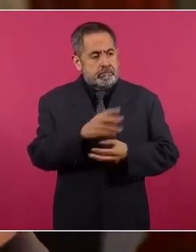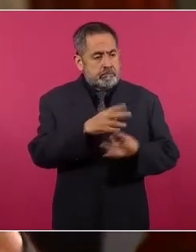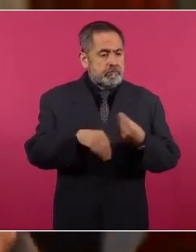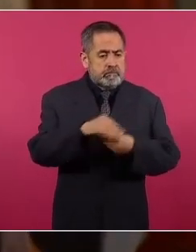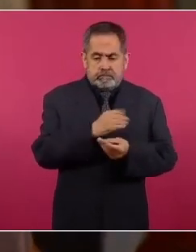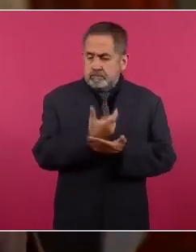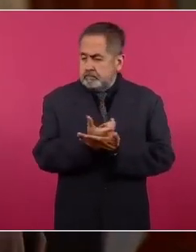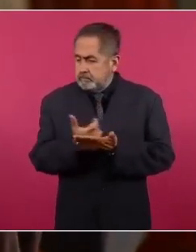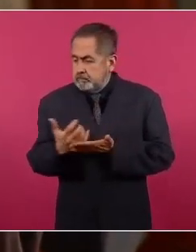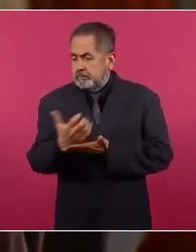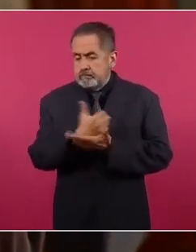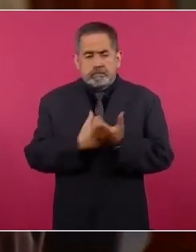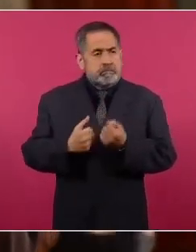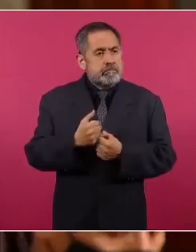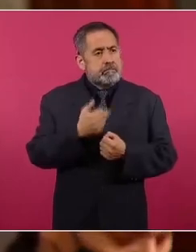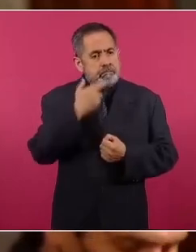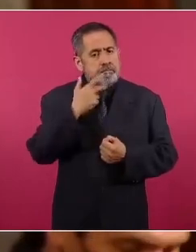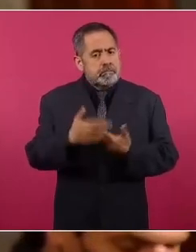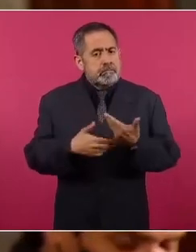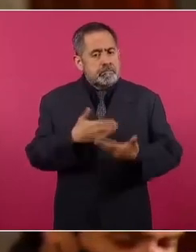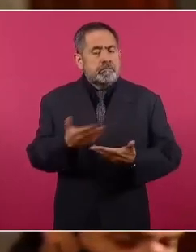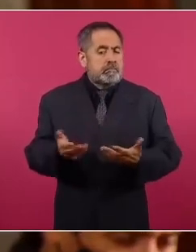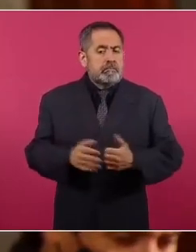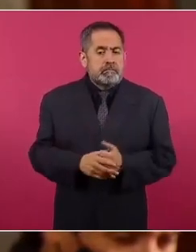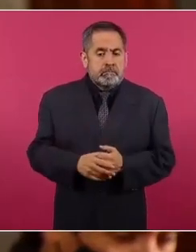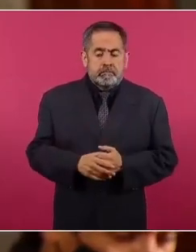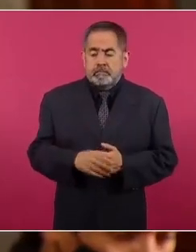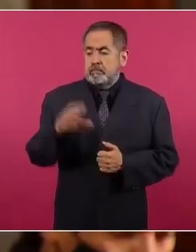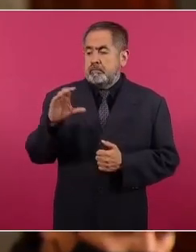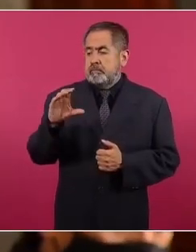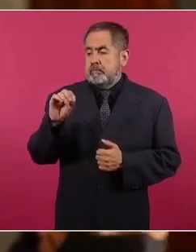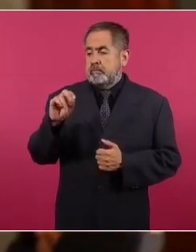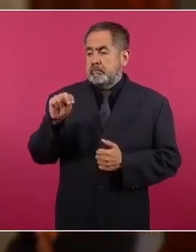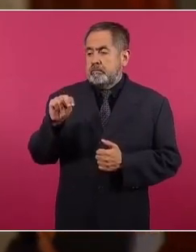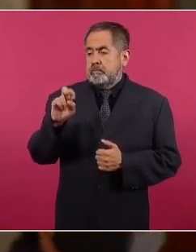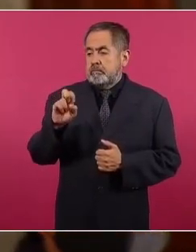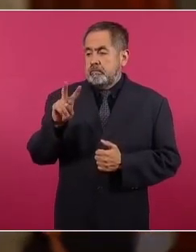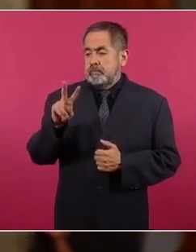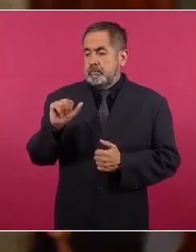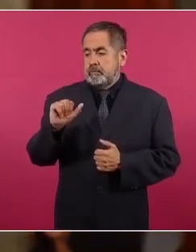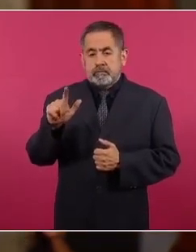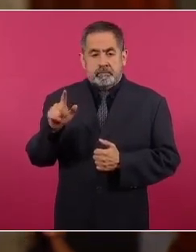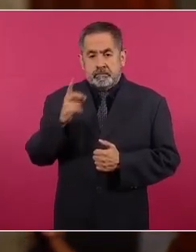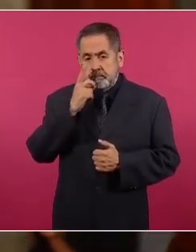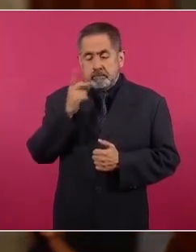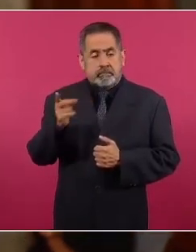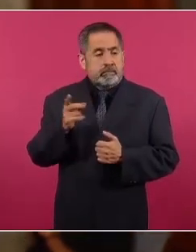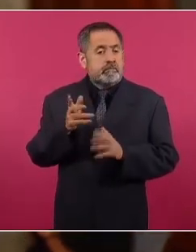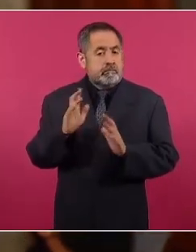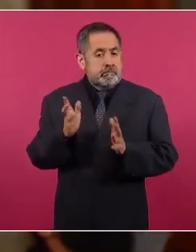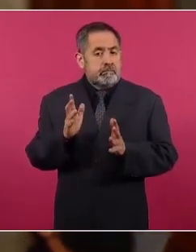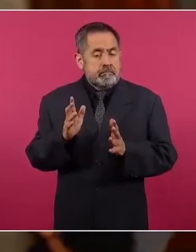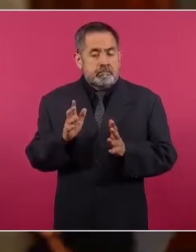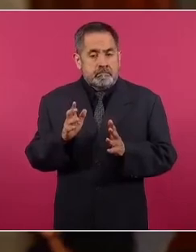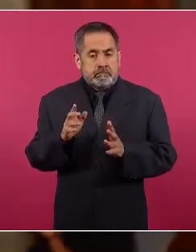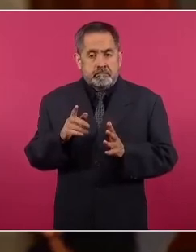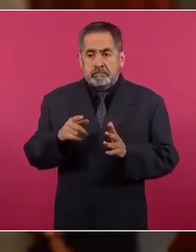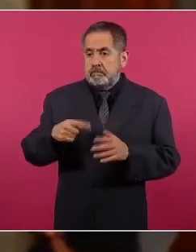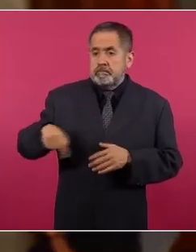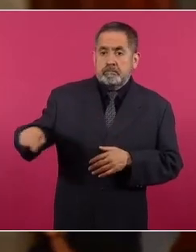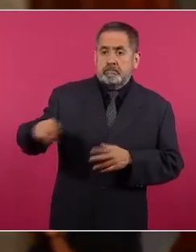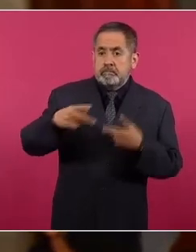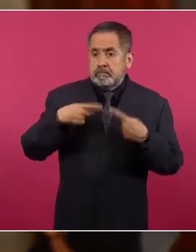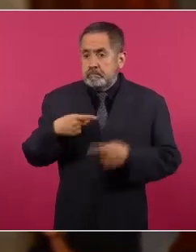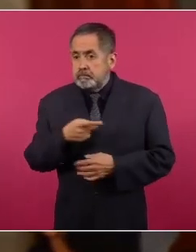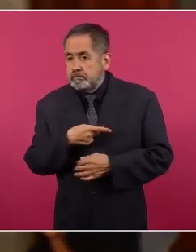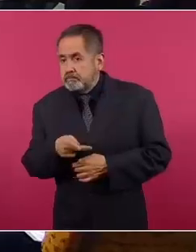salario mínimo. El Coneval dice que ha disminuido la pobreza